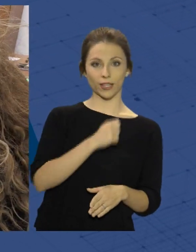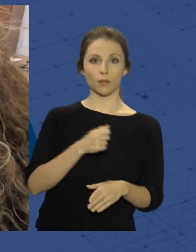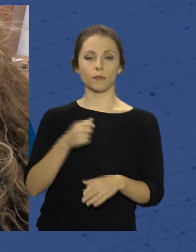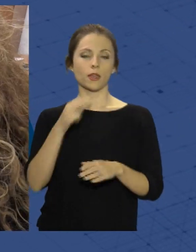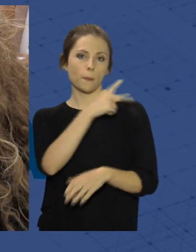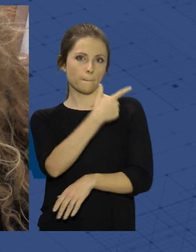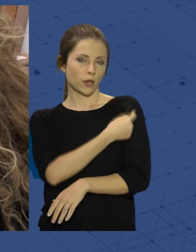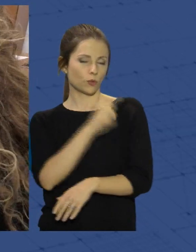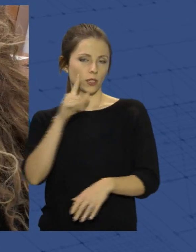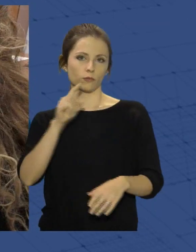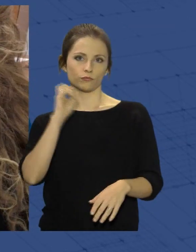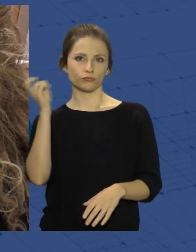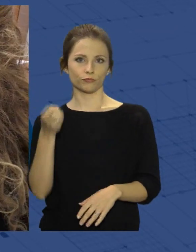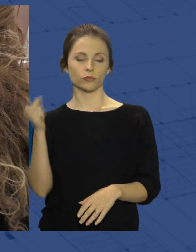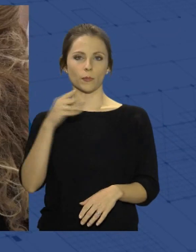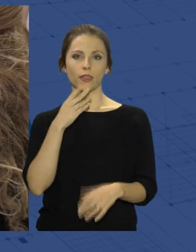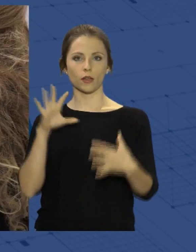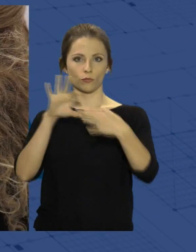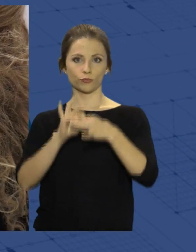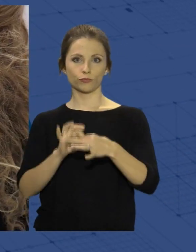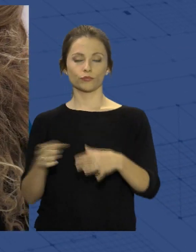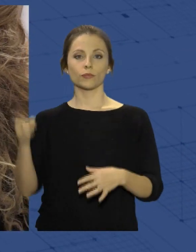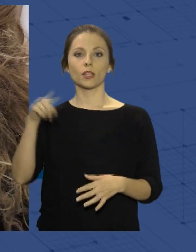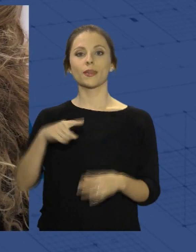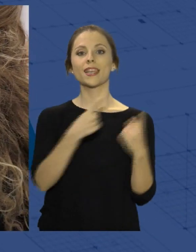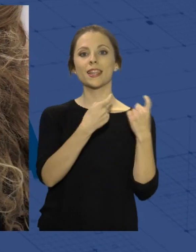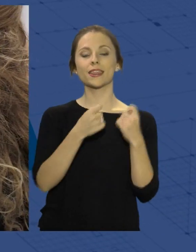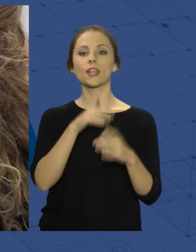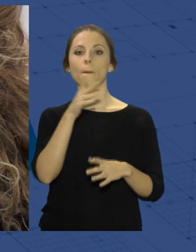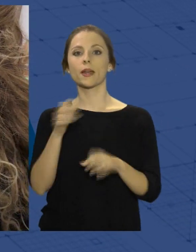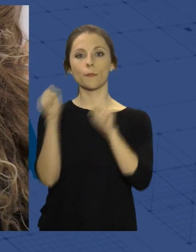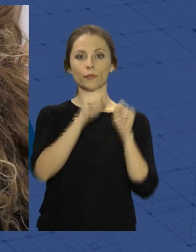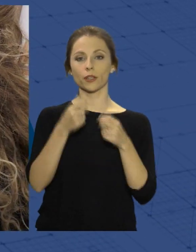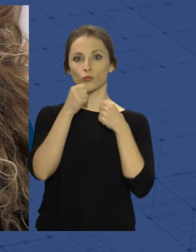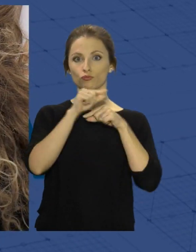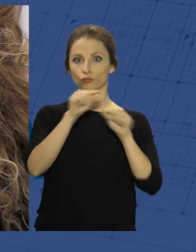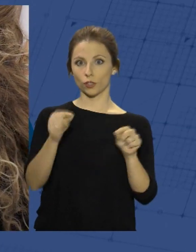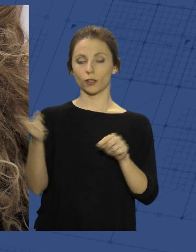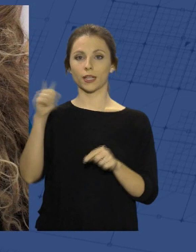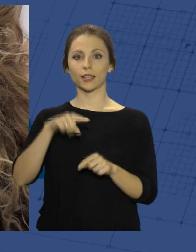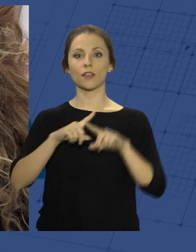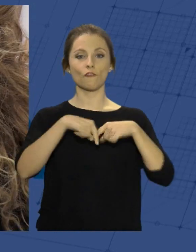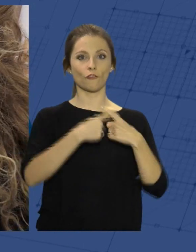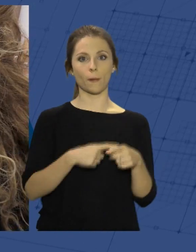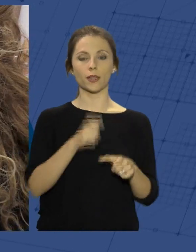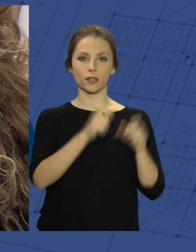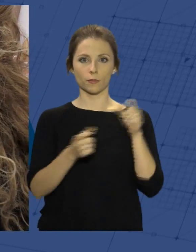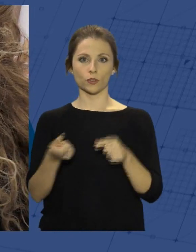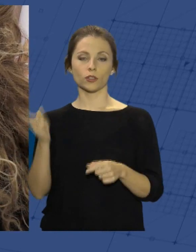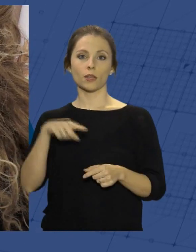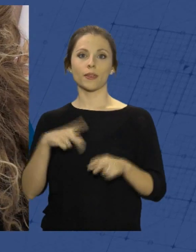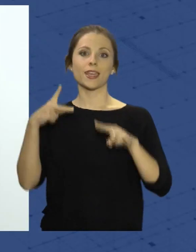correspondientes a su edad. Esta novedad responde a la necesidad de prevenir contagios entre los miembros de la familia y evitar